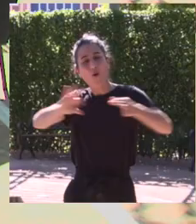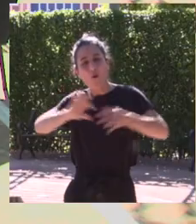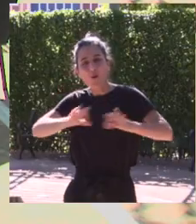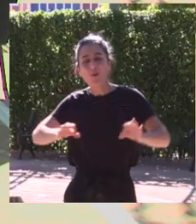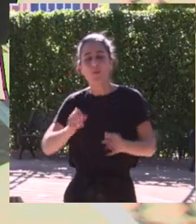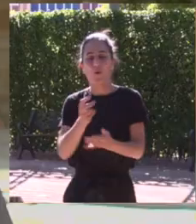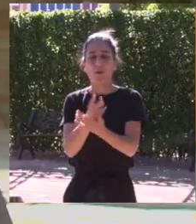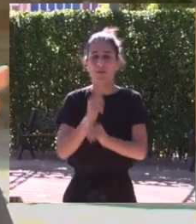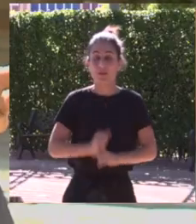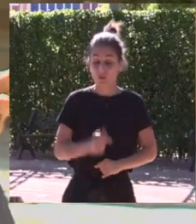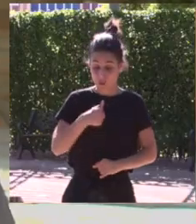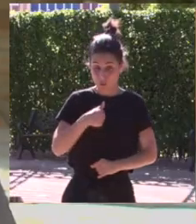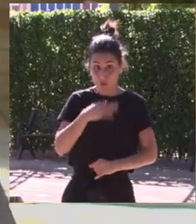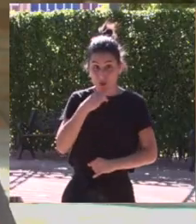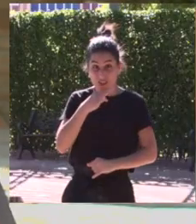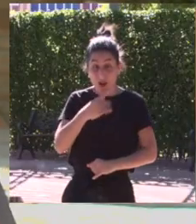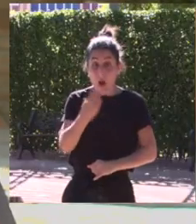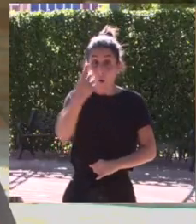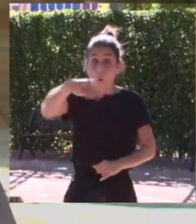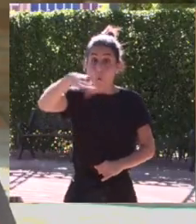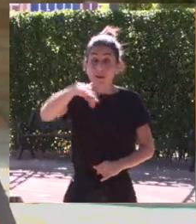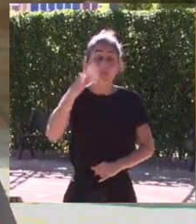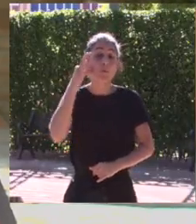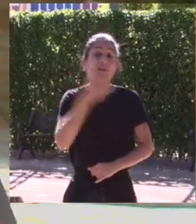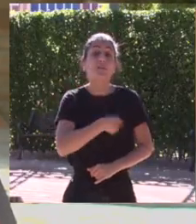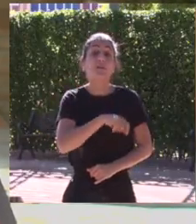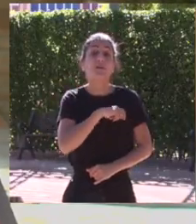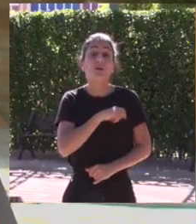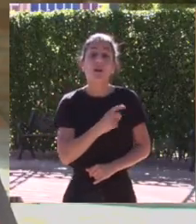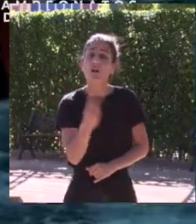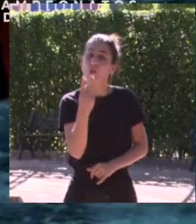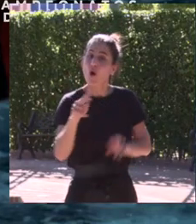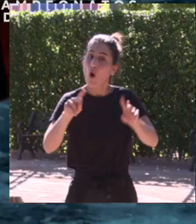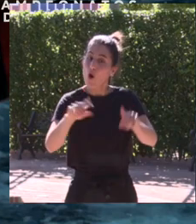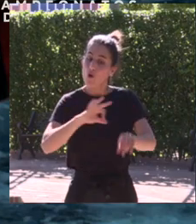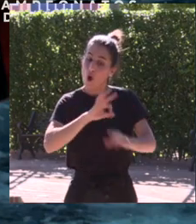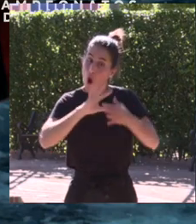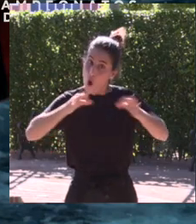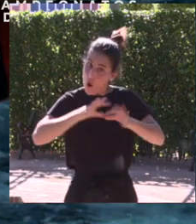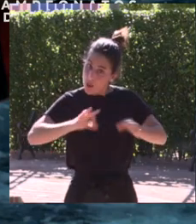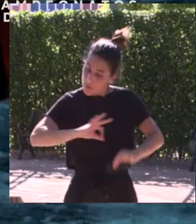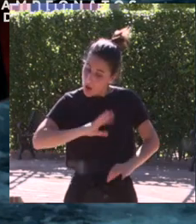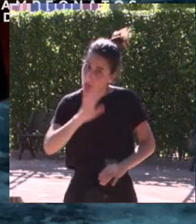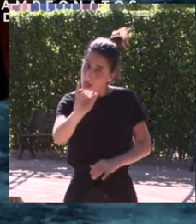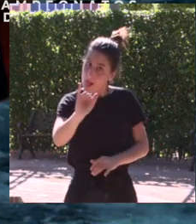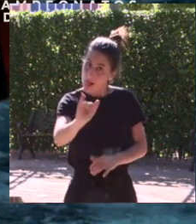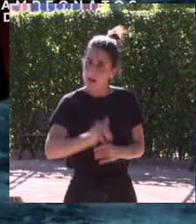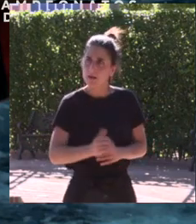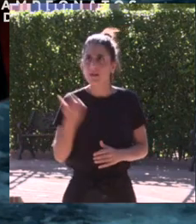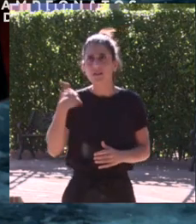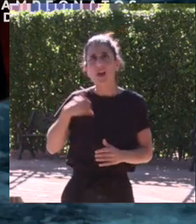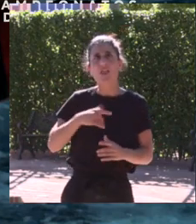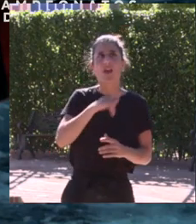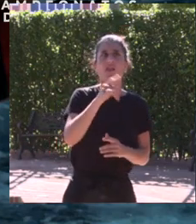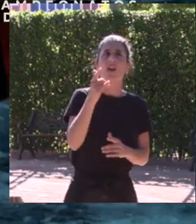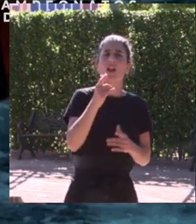Olímpicos. Sigo todavía a día de hoy siendo la única mujer española que tiene dos oros olímpicos y han pasado desde